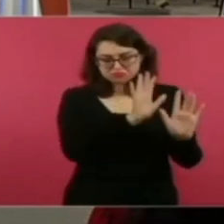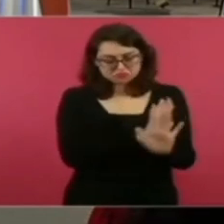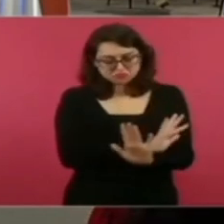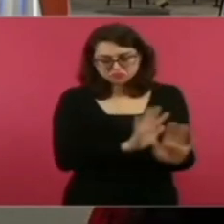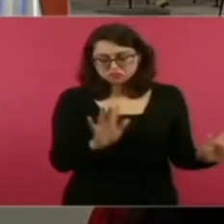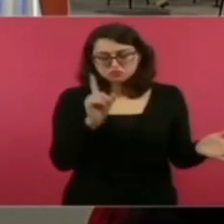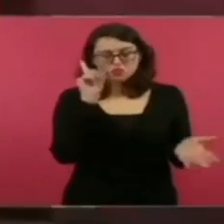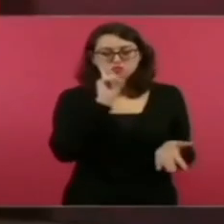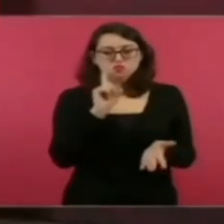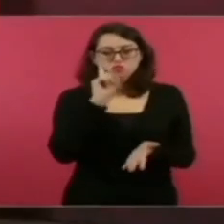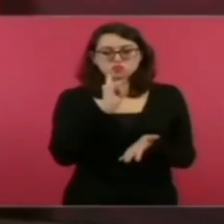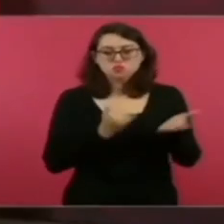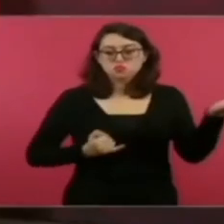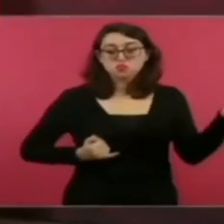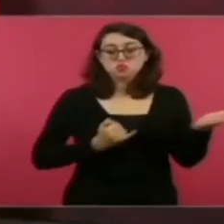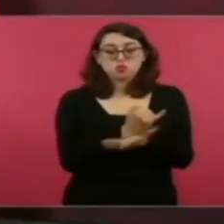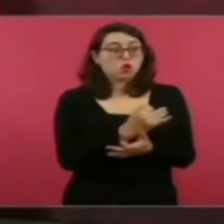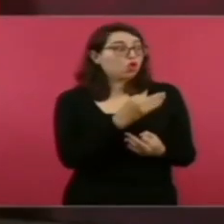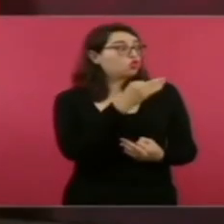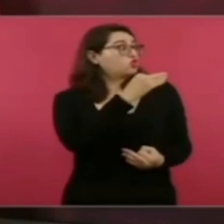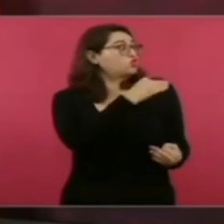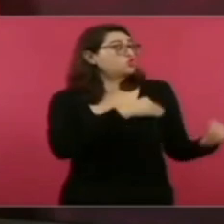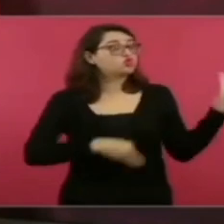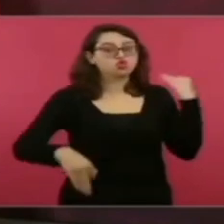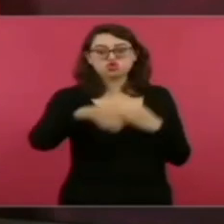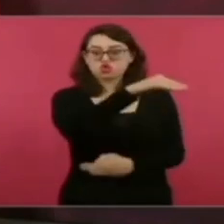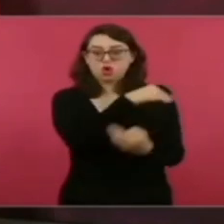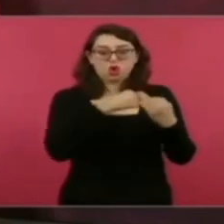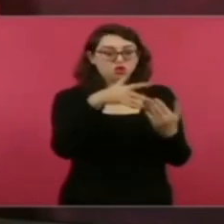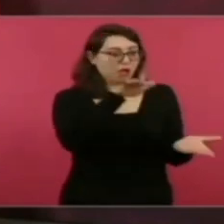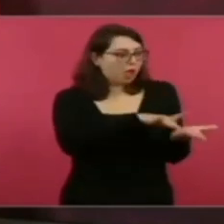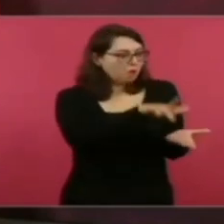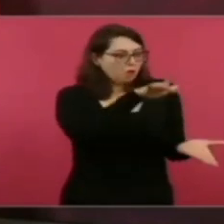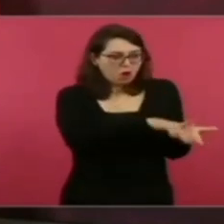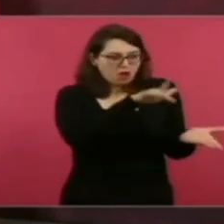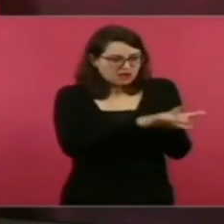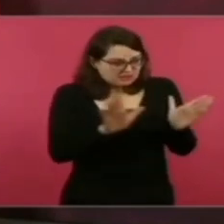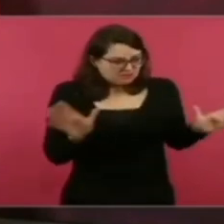y ahí cargada o no se han dado cuenta